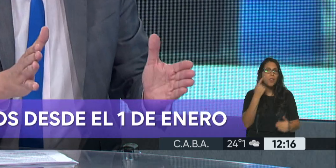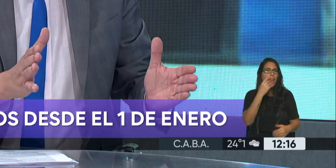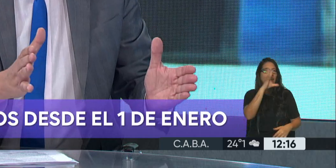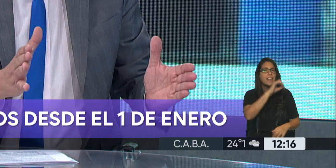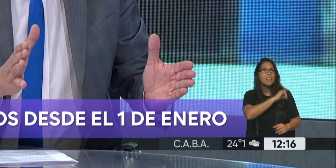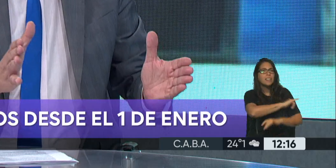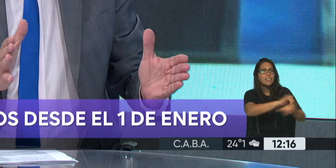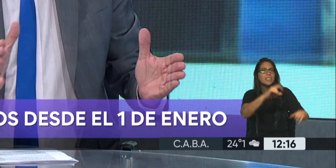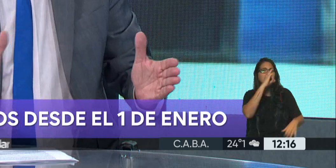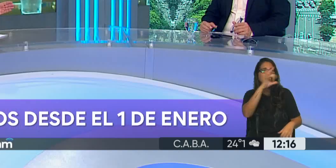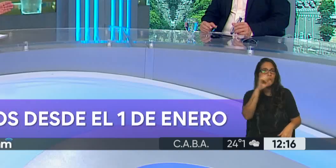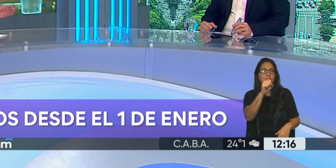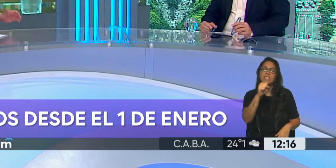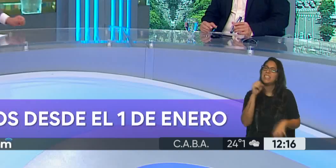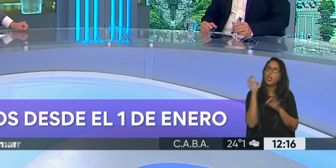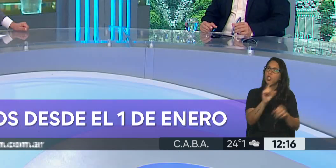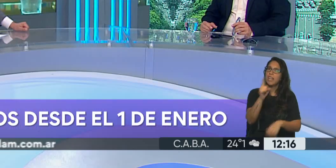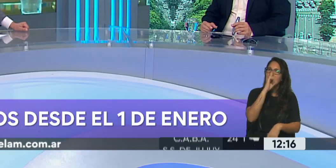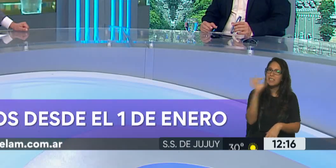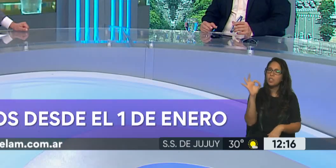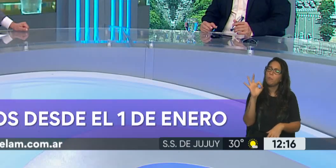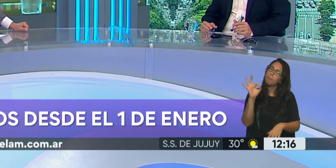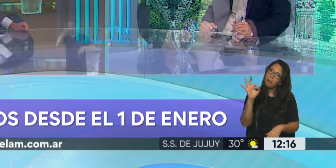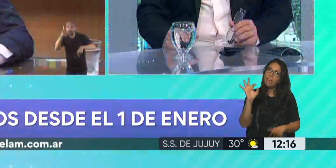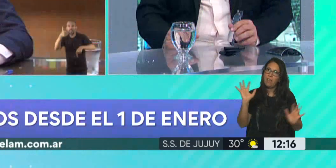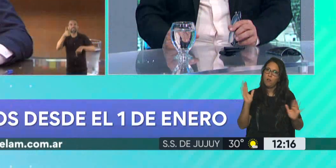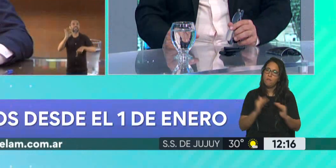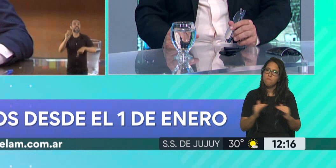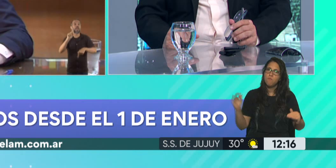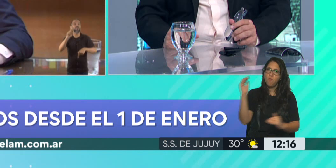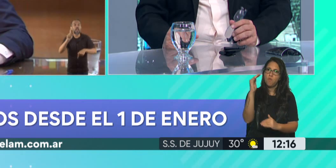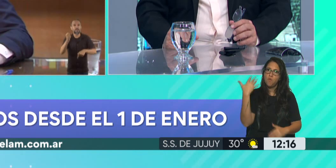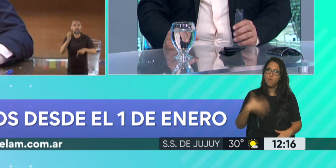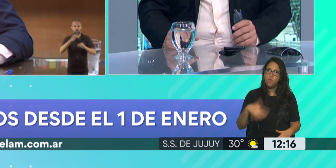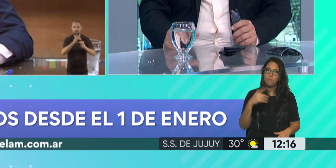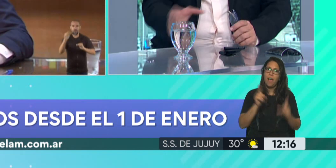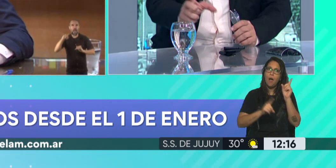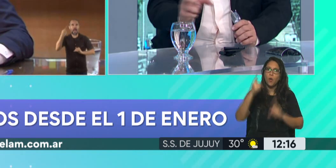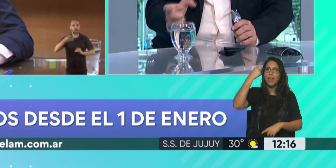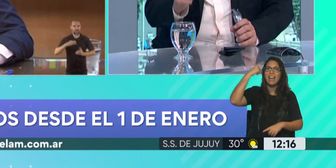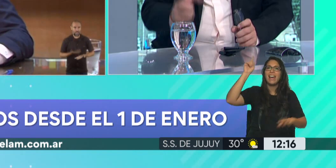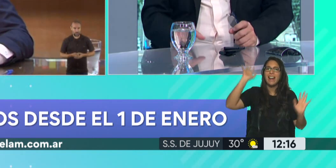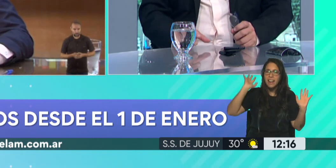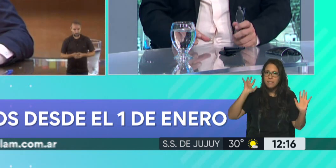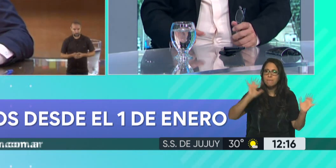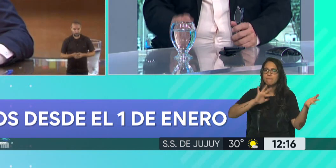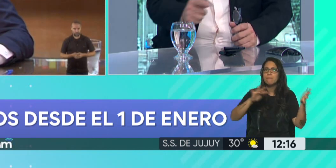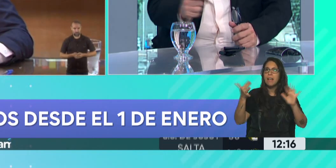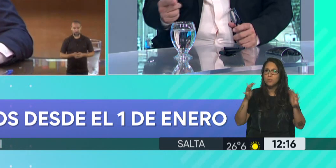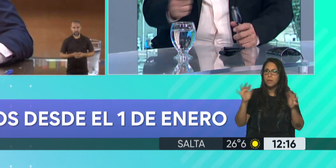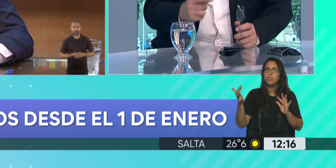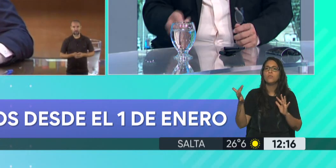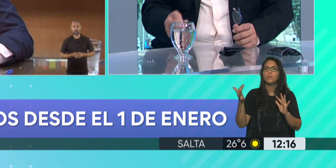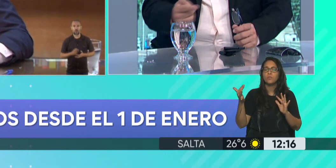pesos? No, no llega tanto, pero sí va a ser un salto importante. Algunos calculan, estiman cerca del gobierno que